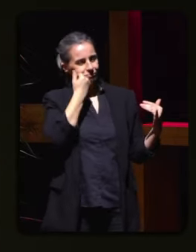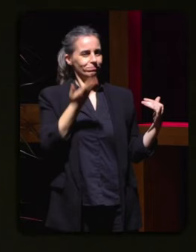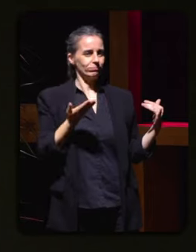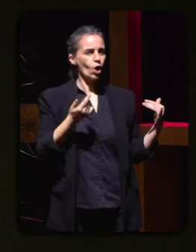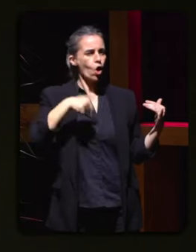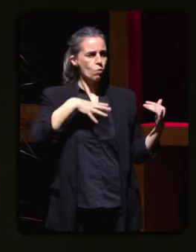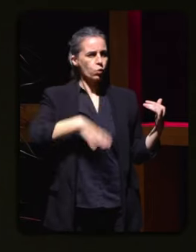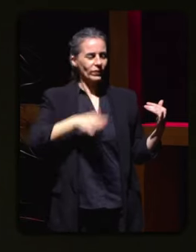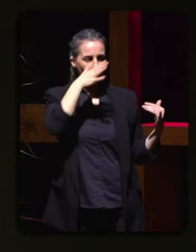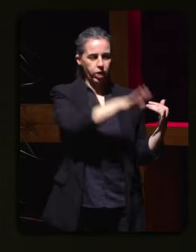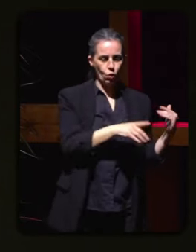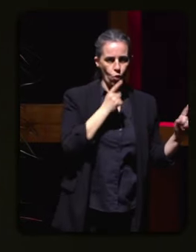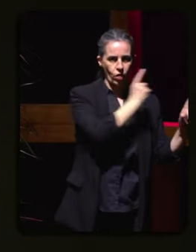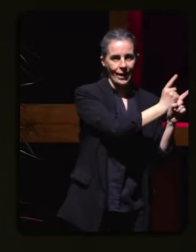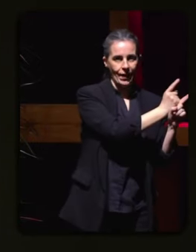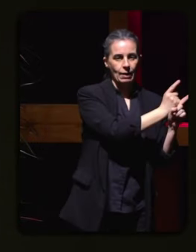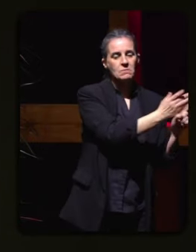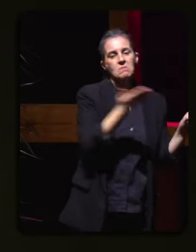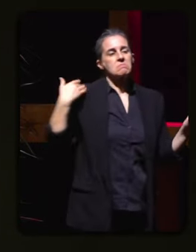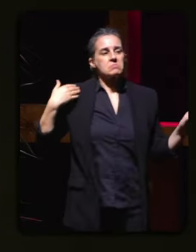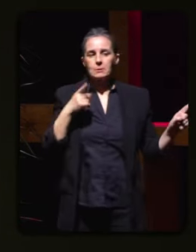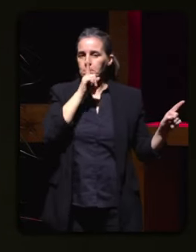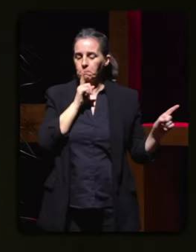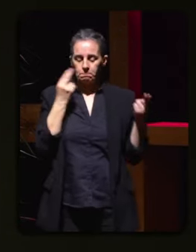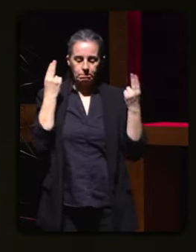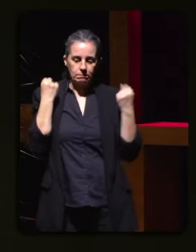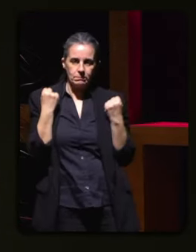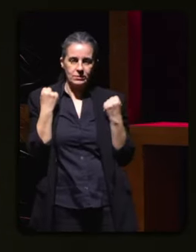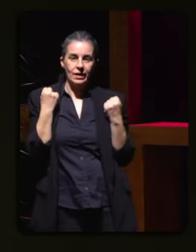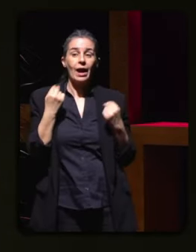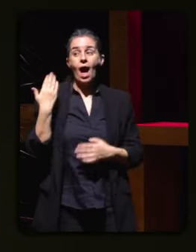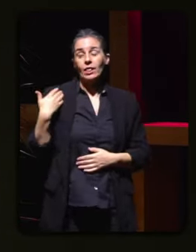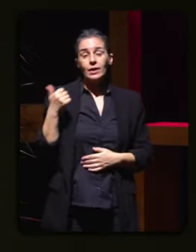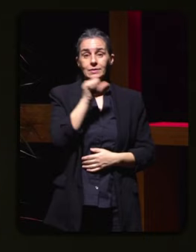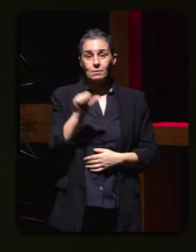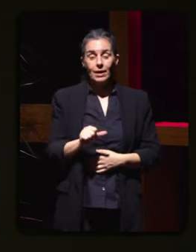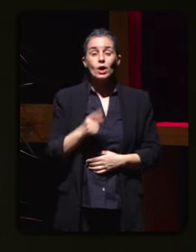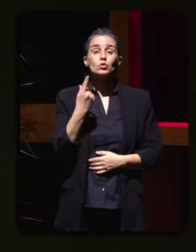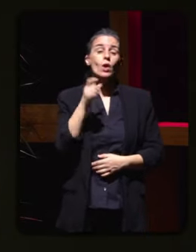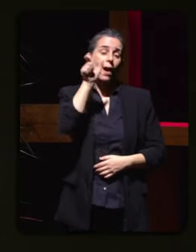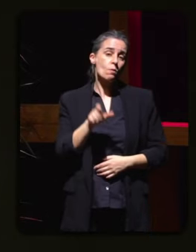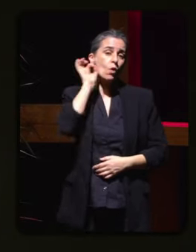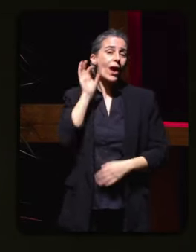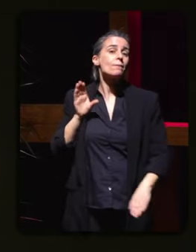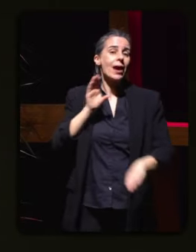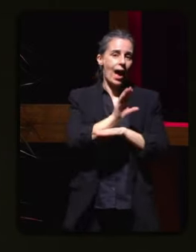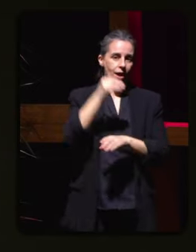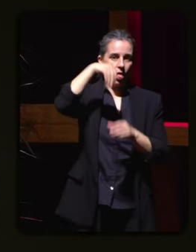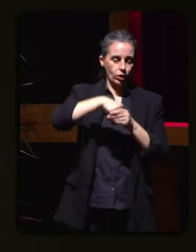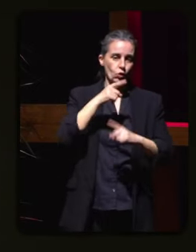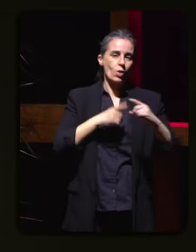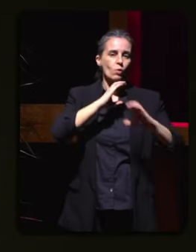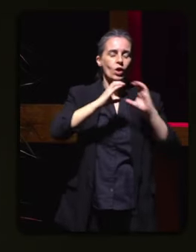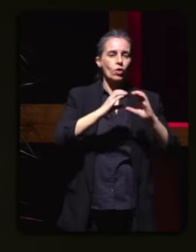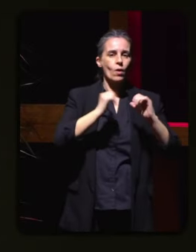naquel momento nin merecía o noso comentario hai unhas semanas unha becaria dun medio de comunicación empezou a recibir